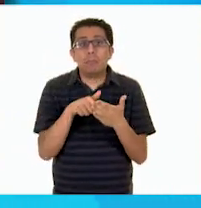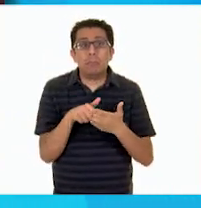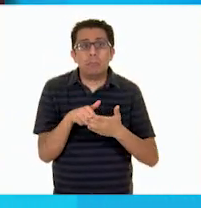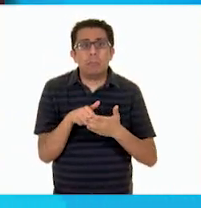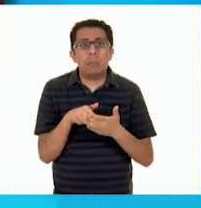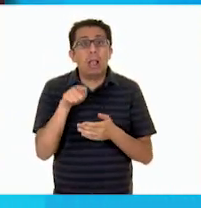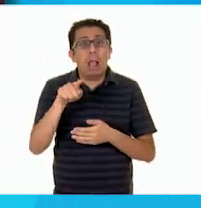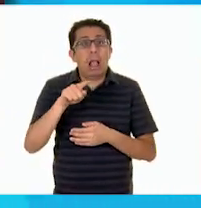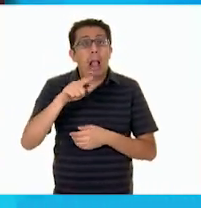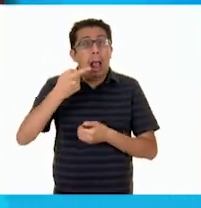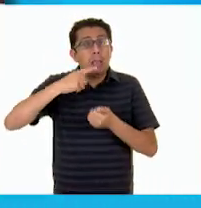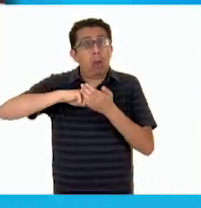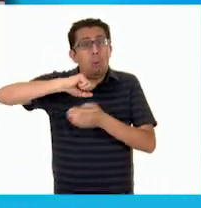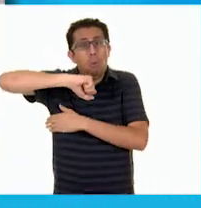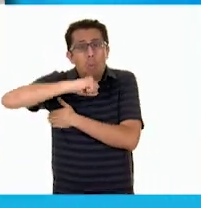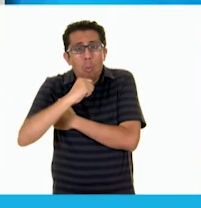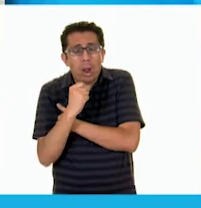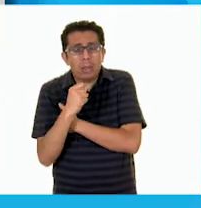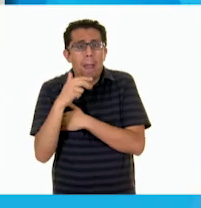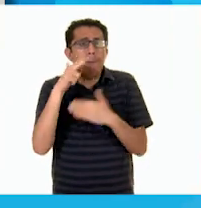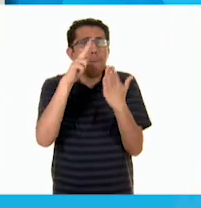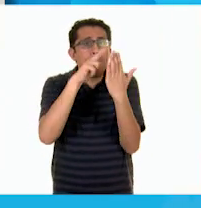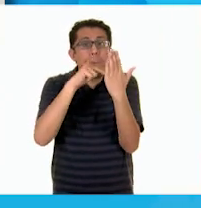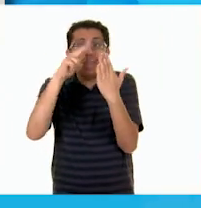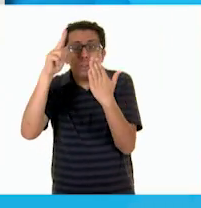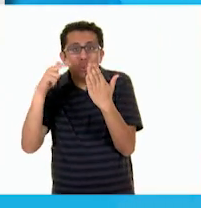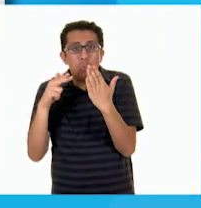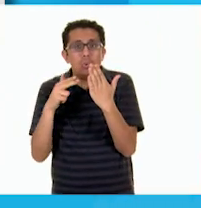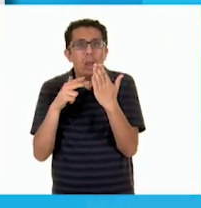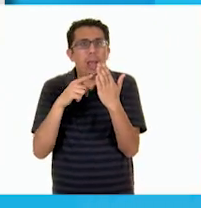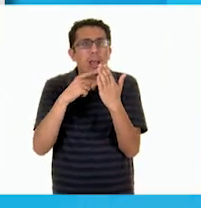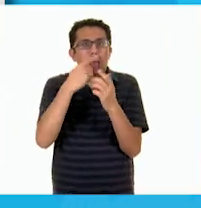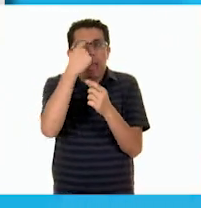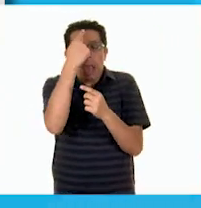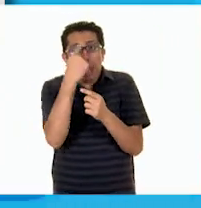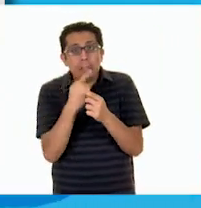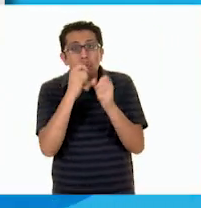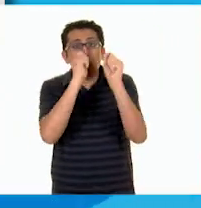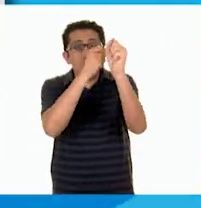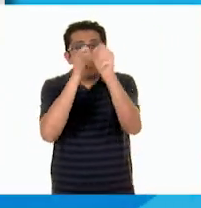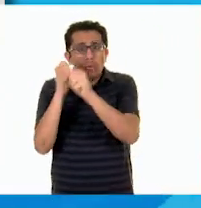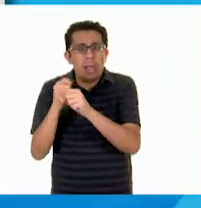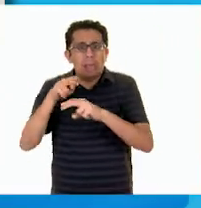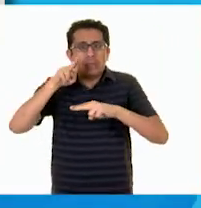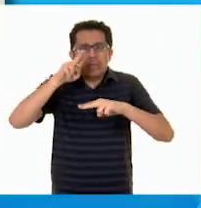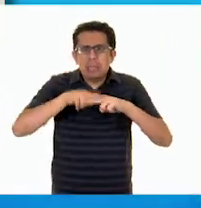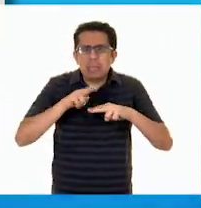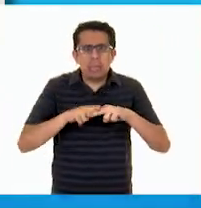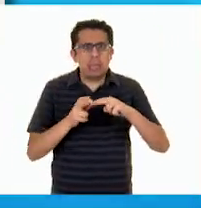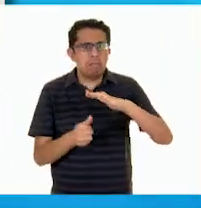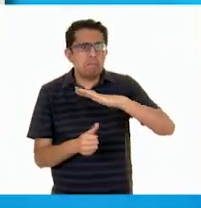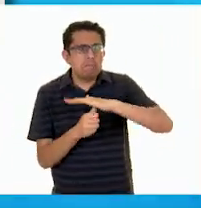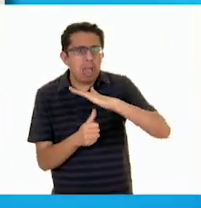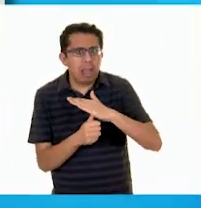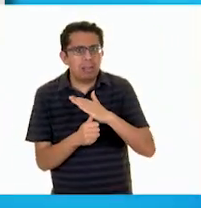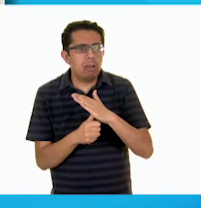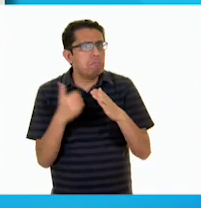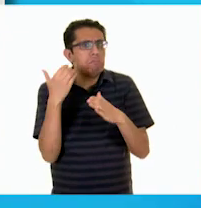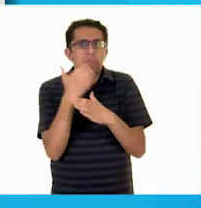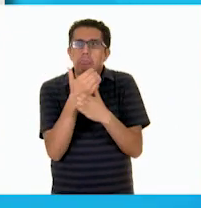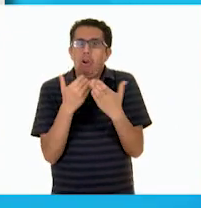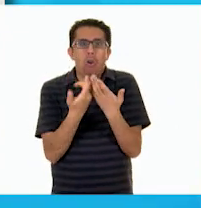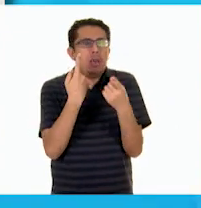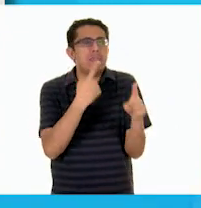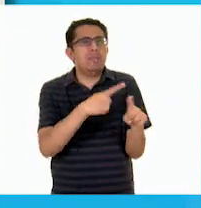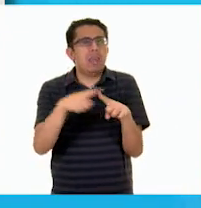guarda todo tipo de cosas, como pinturas, esculturas, sillas, mesas y muchas cosas más.